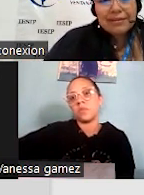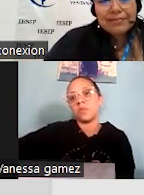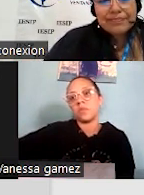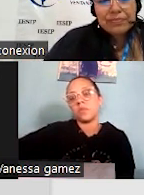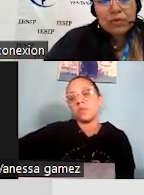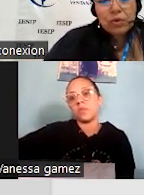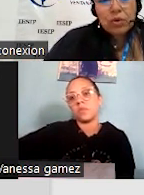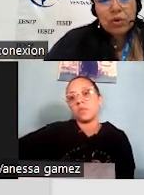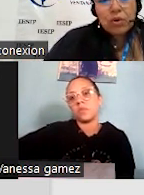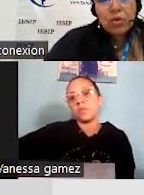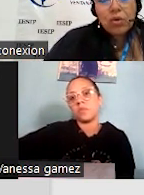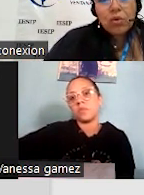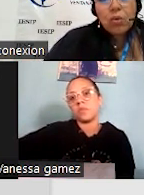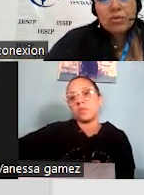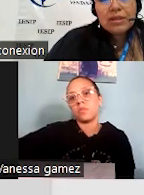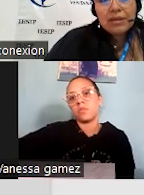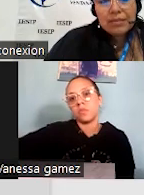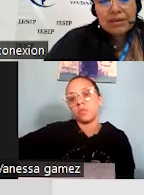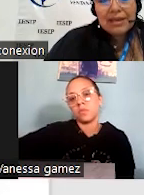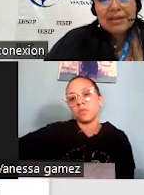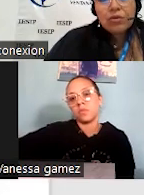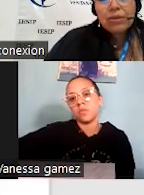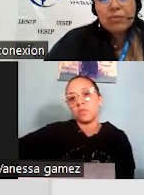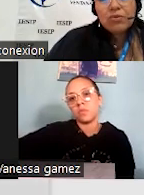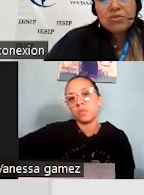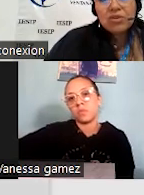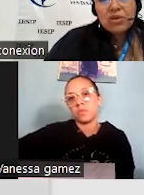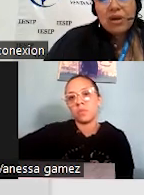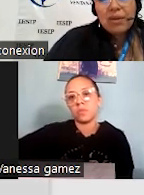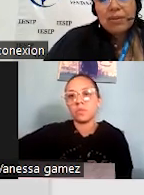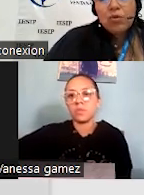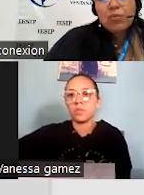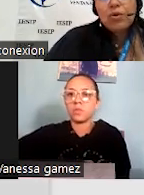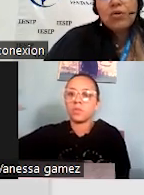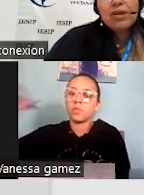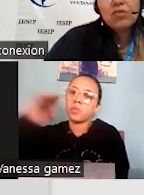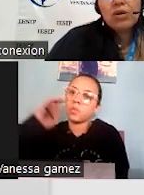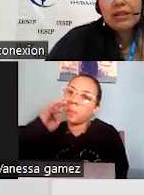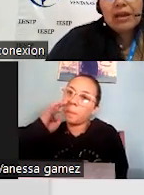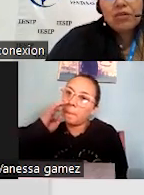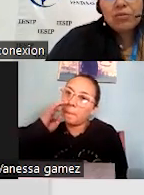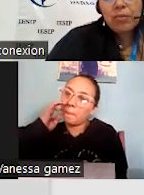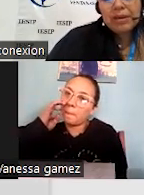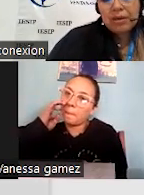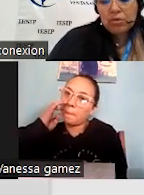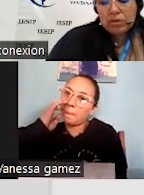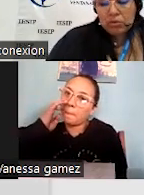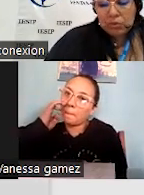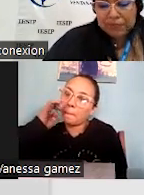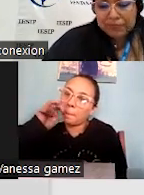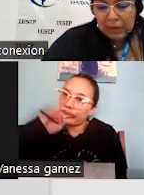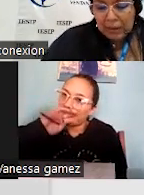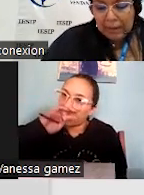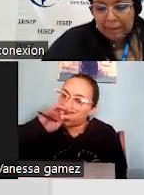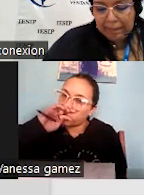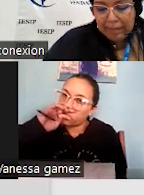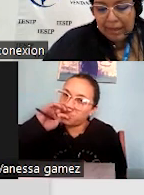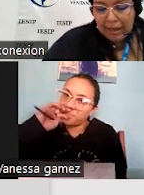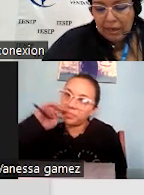comenzar con un tema que lo vimos. Hablamos un poco de eso el día que fuimos para Cotatur.